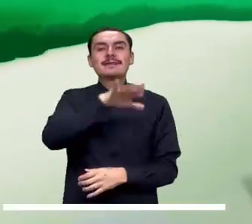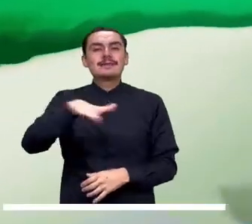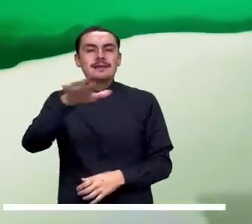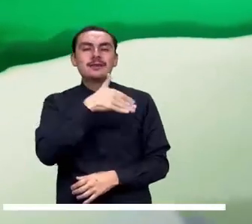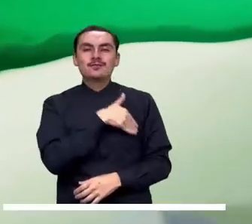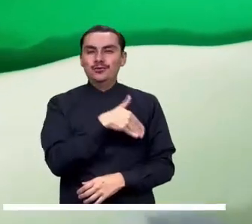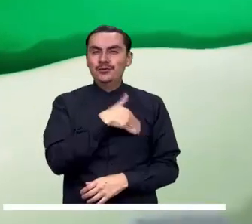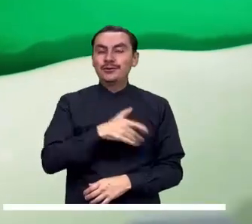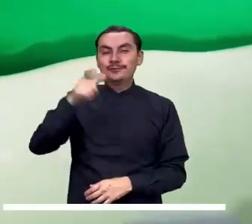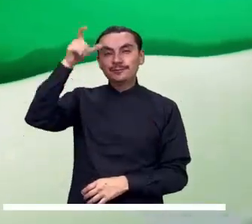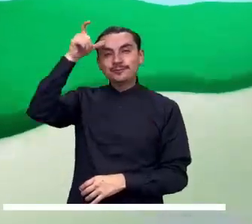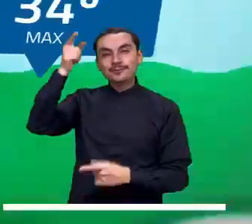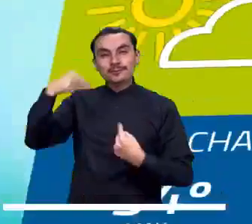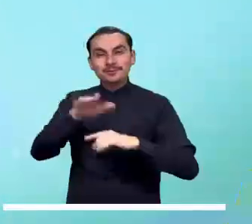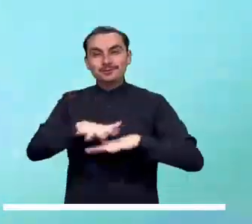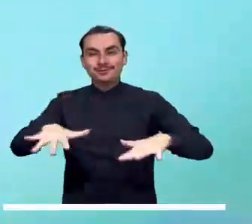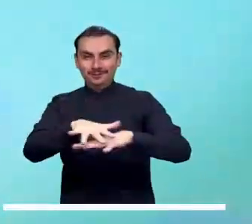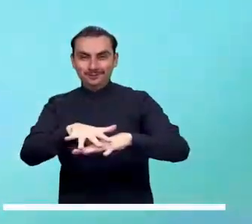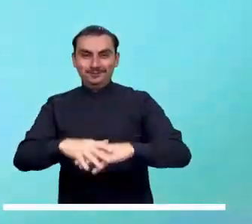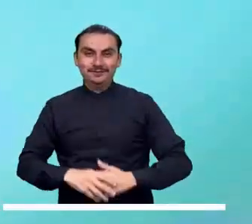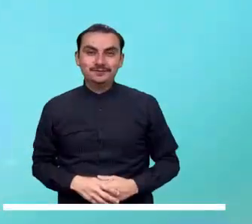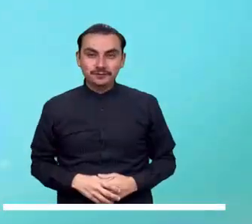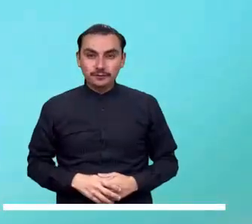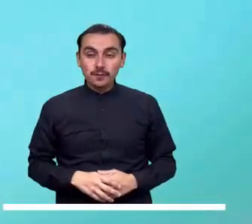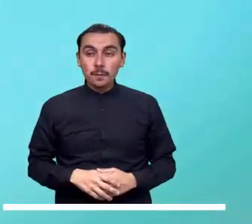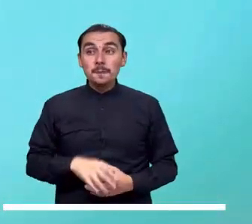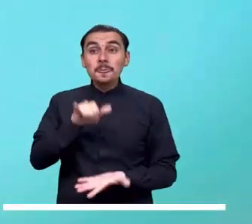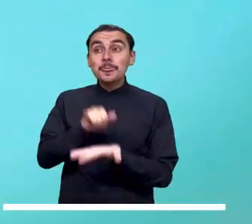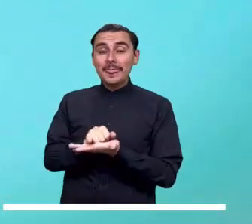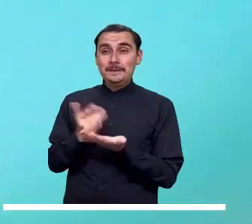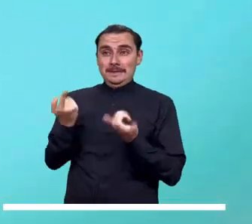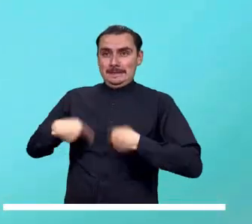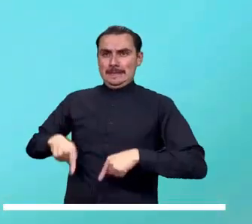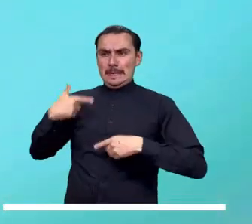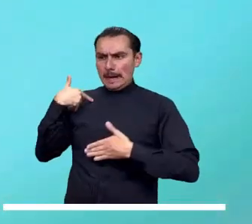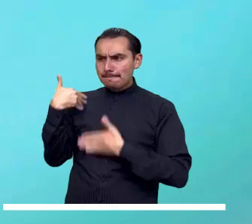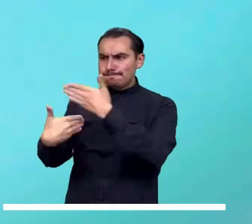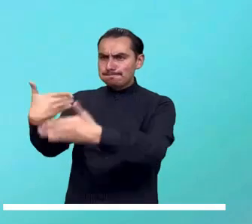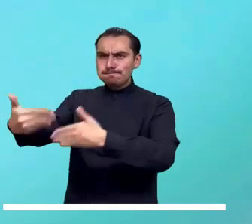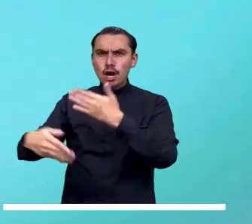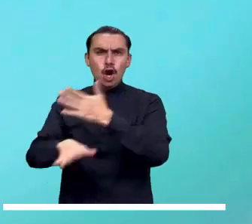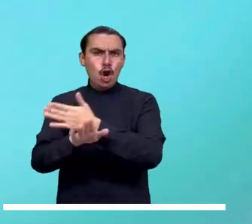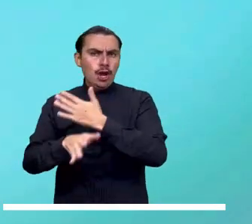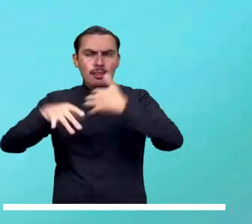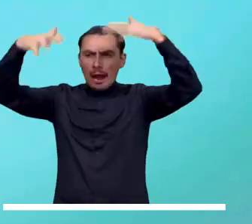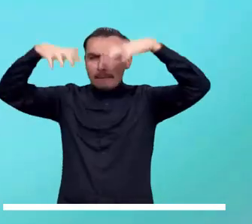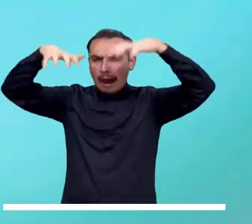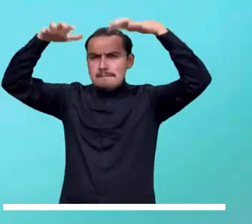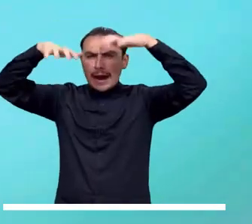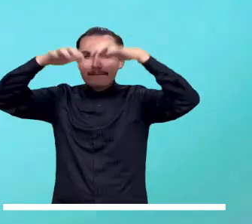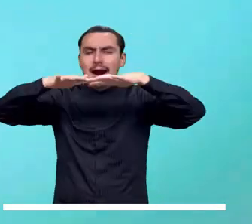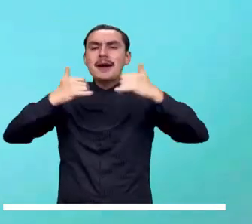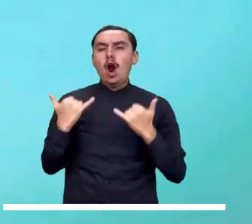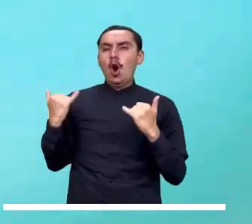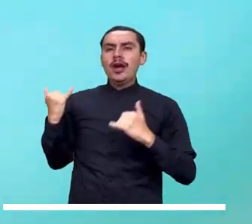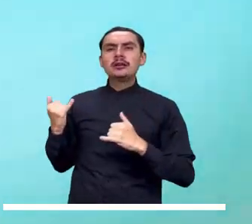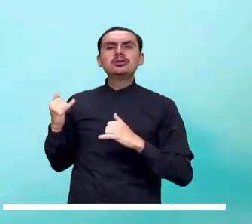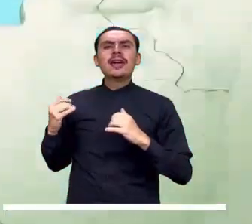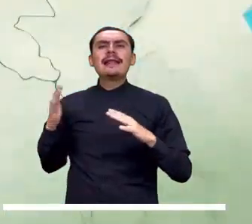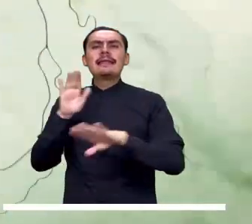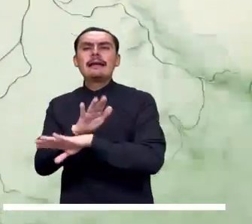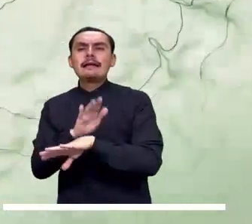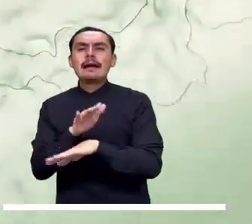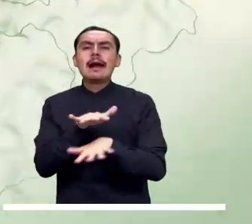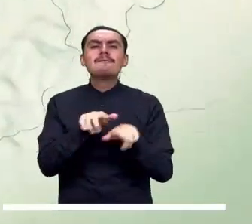La nubosidad irá incrementando durante la tarde en el archipiélago, donde podrían presentarse algunas lluvias ocasionales.